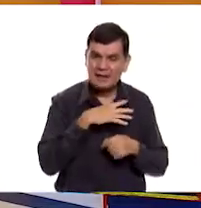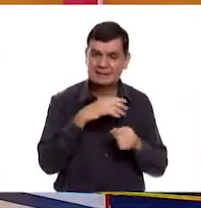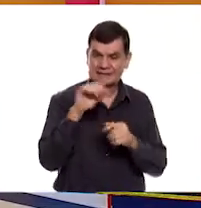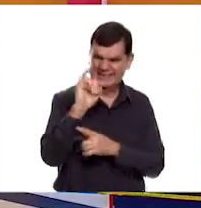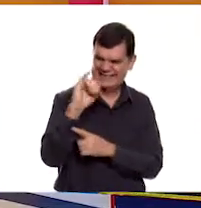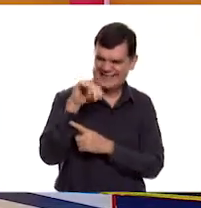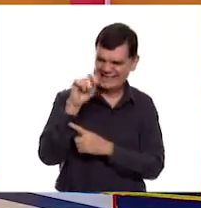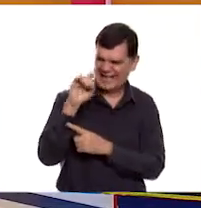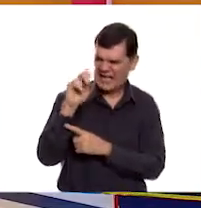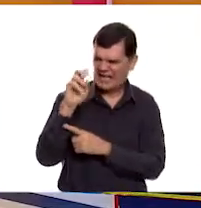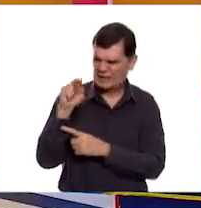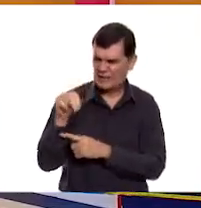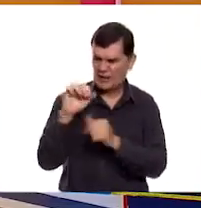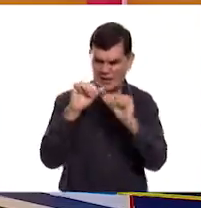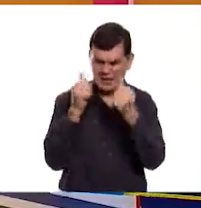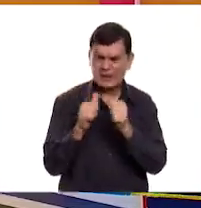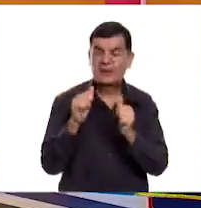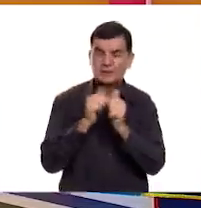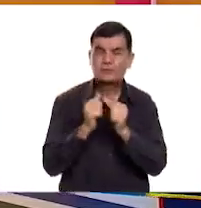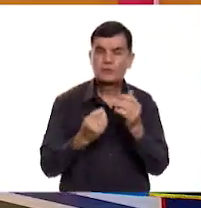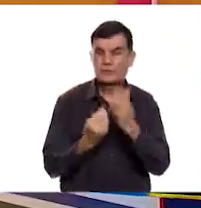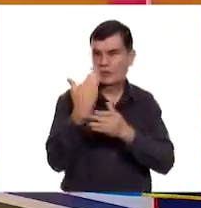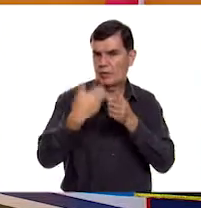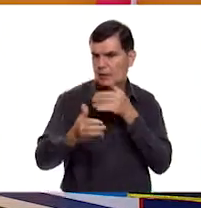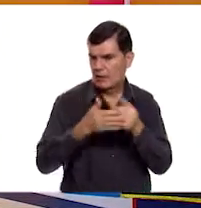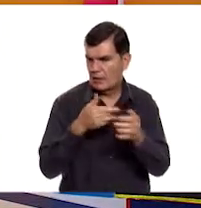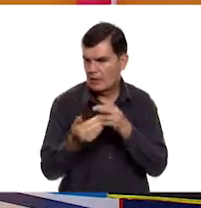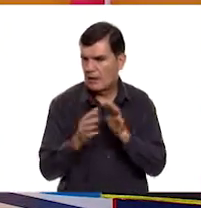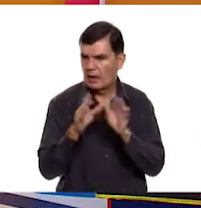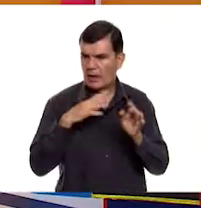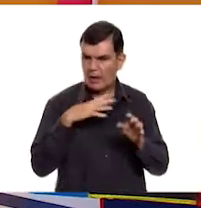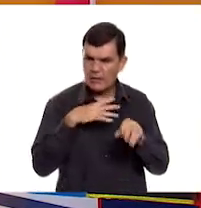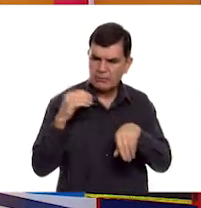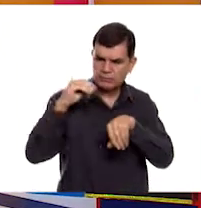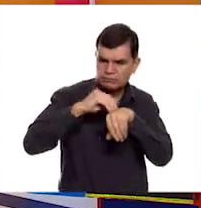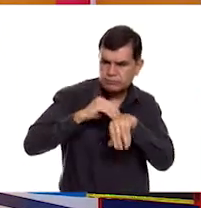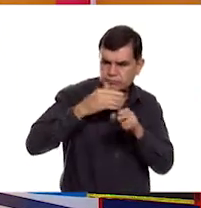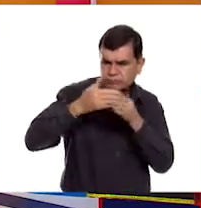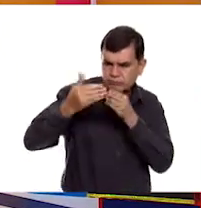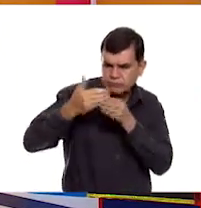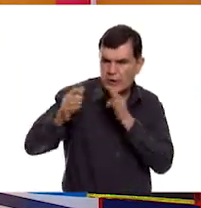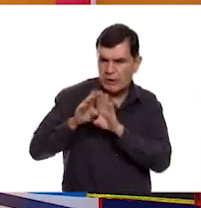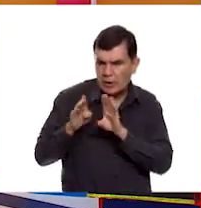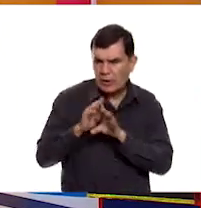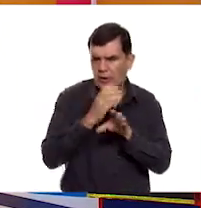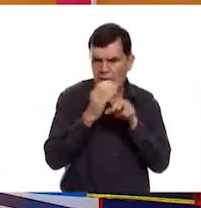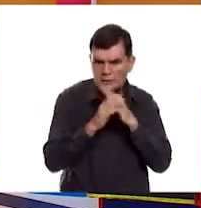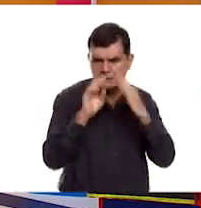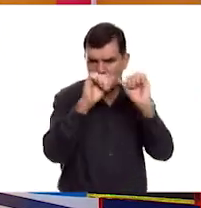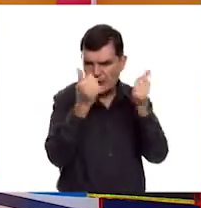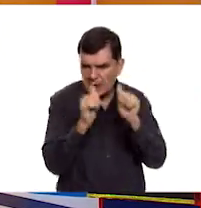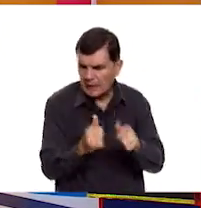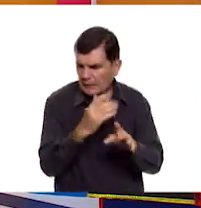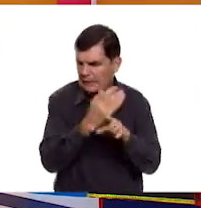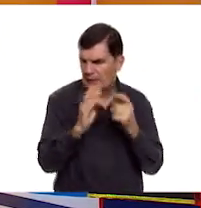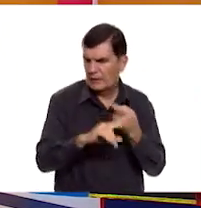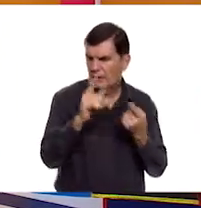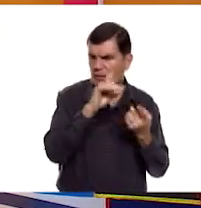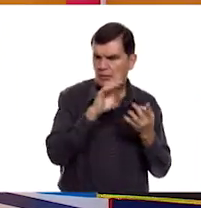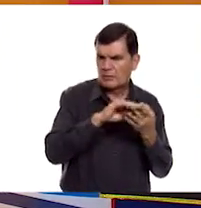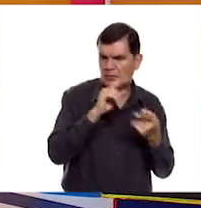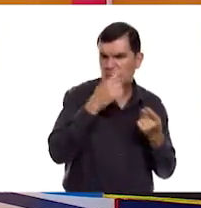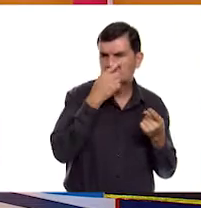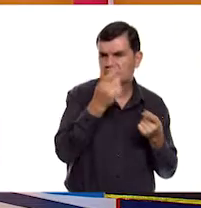artísticas es un género de arte contemporáneo en el que involucramos otras manifestaciones de artes. De hecho, algunos